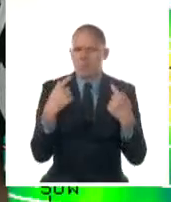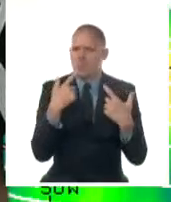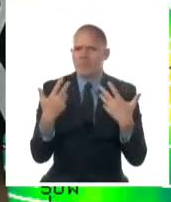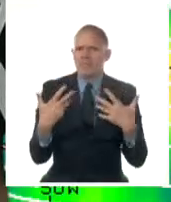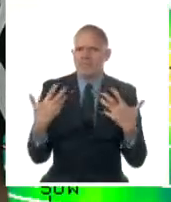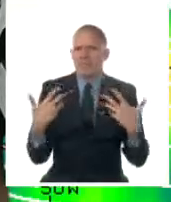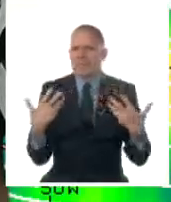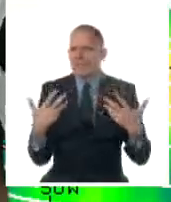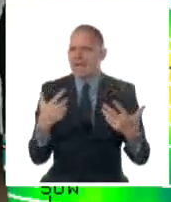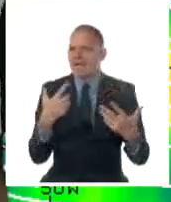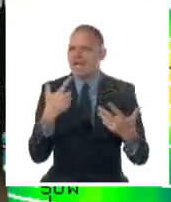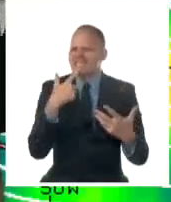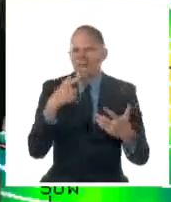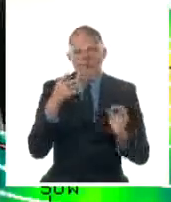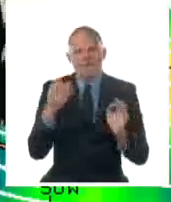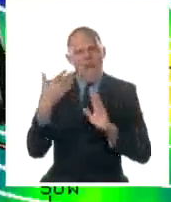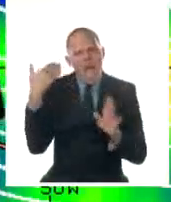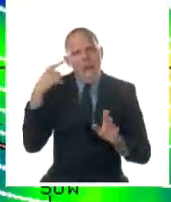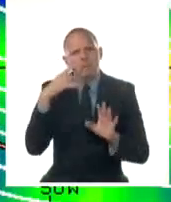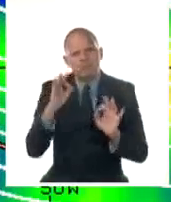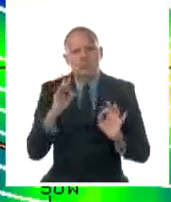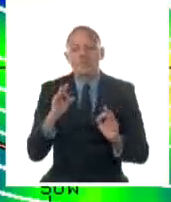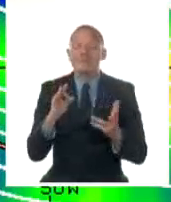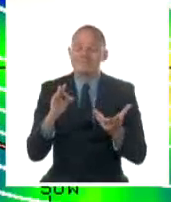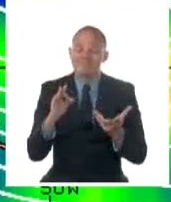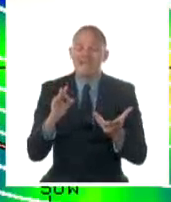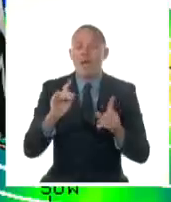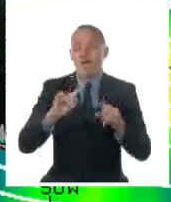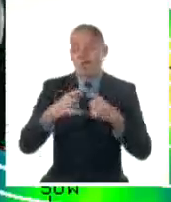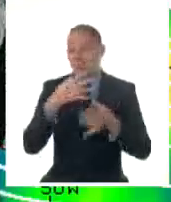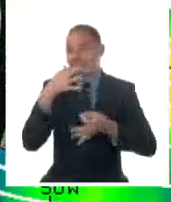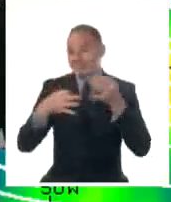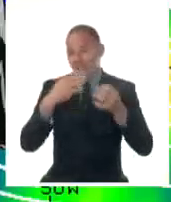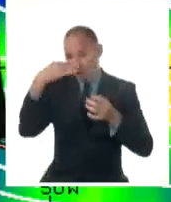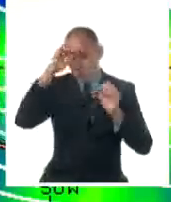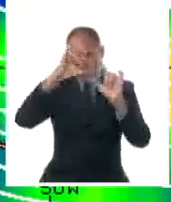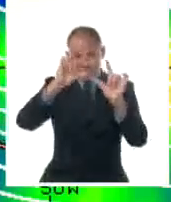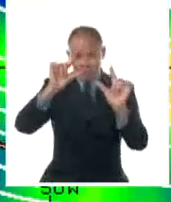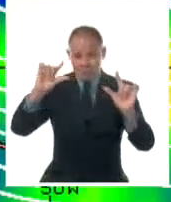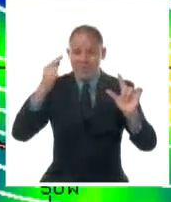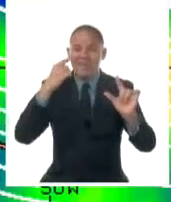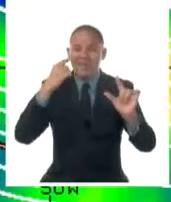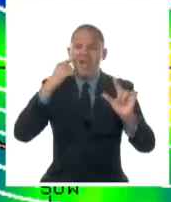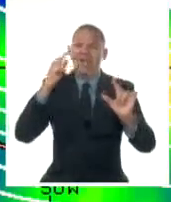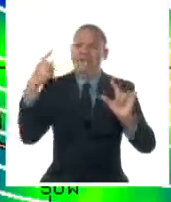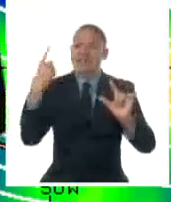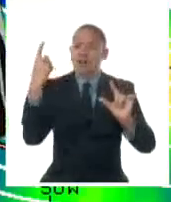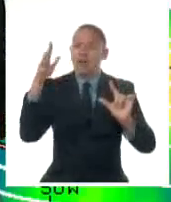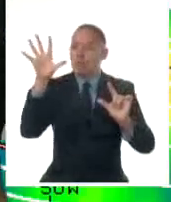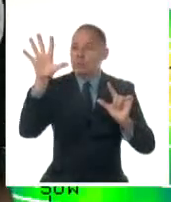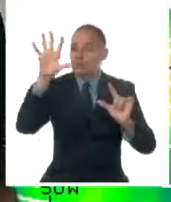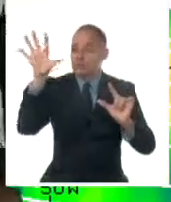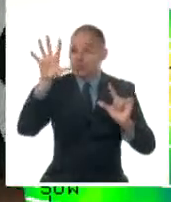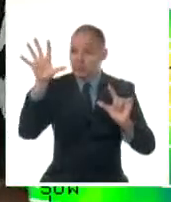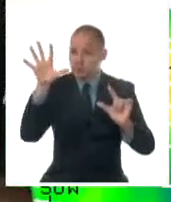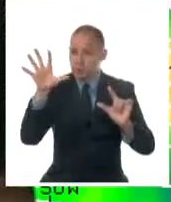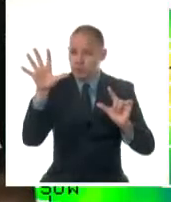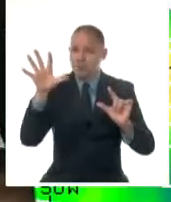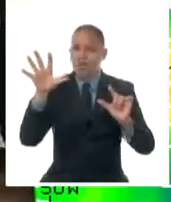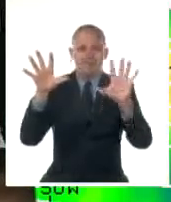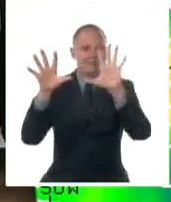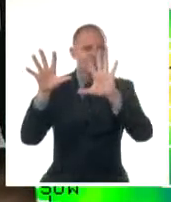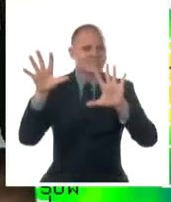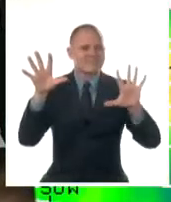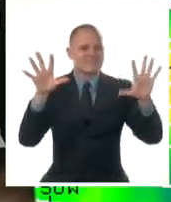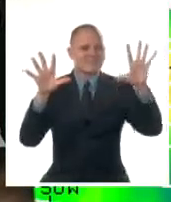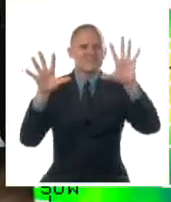común que esto ocurra y es que la vaguada la pueden observar aquí y se mueve en el flujo, en la corriente directriz